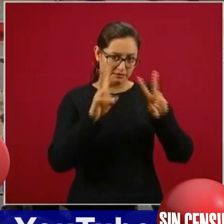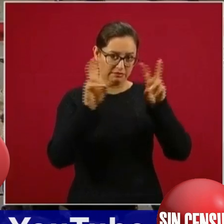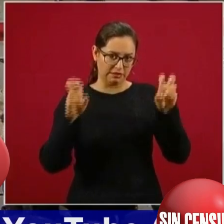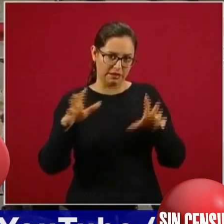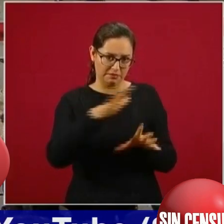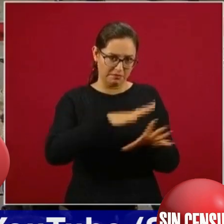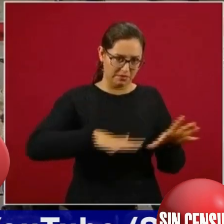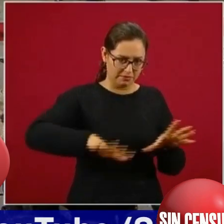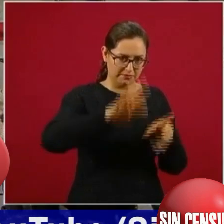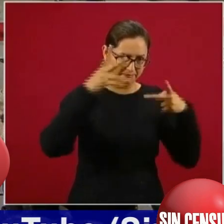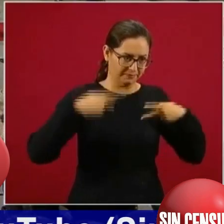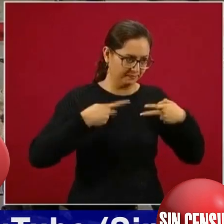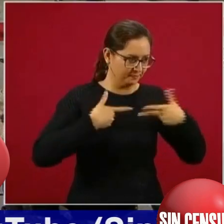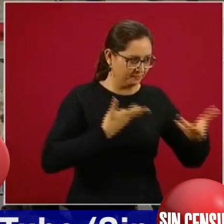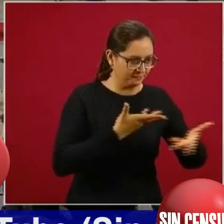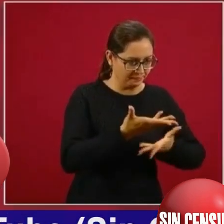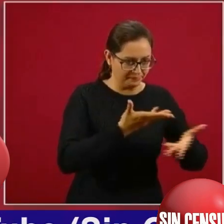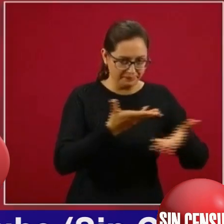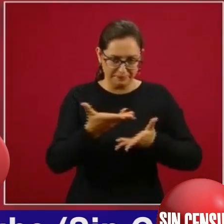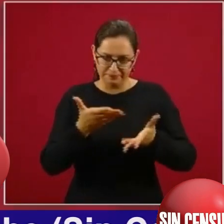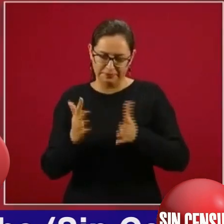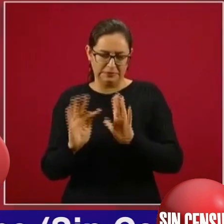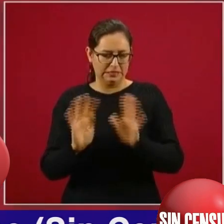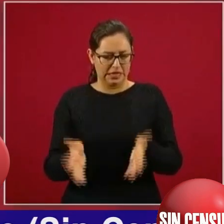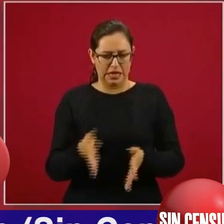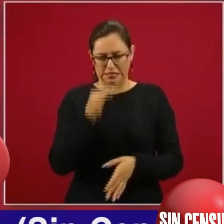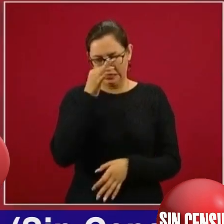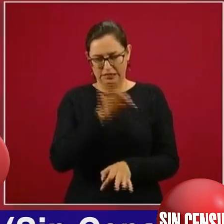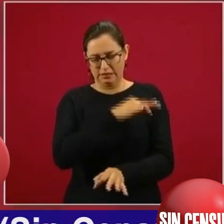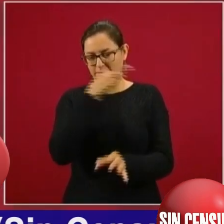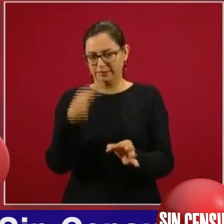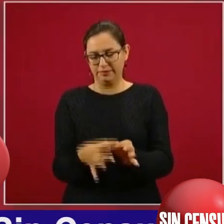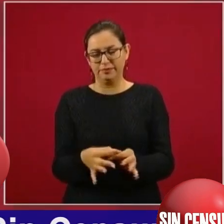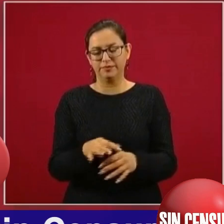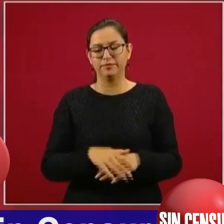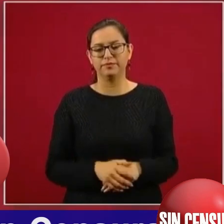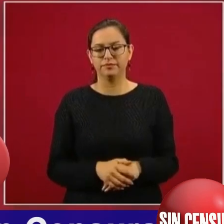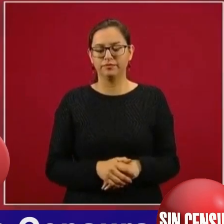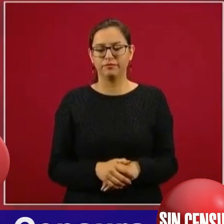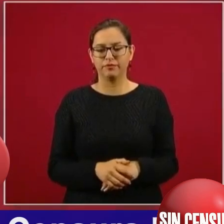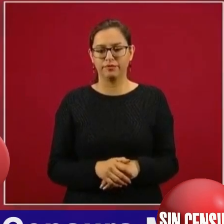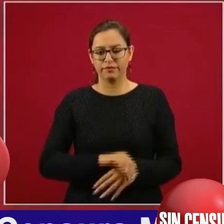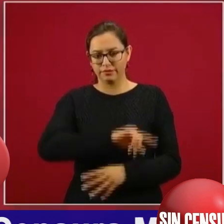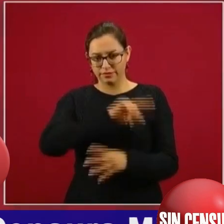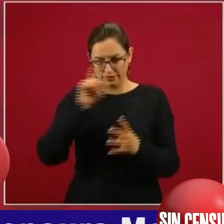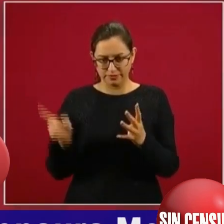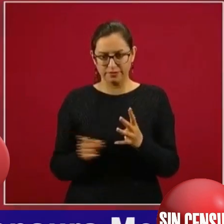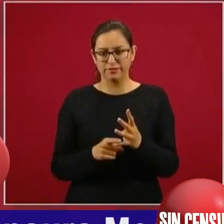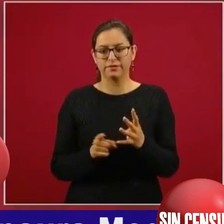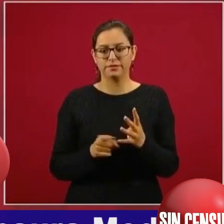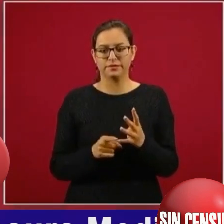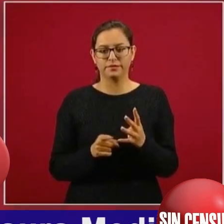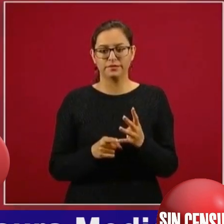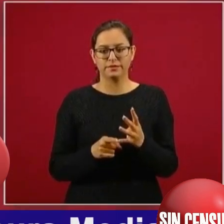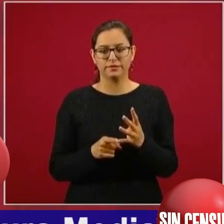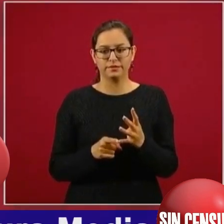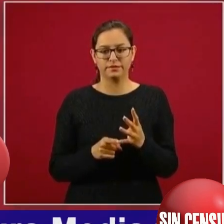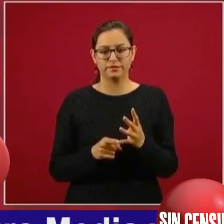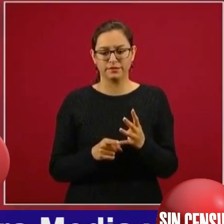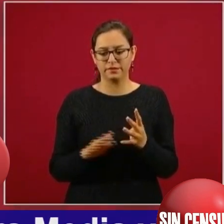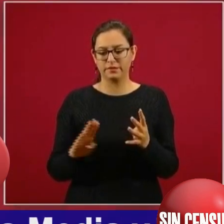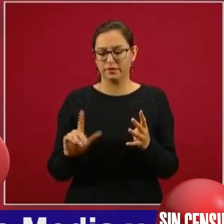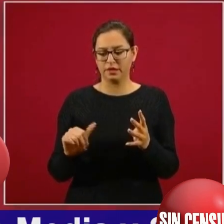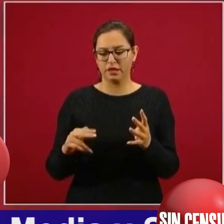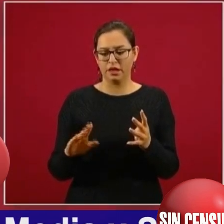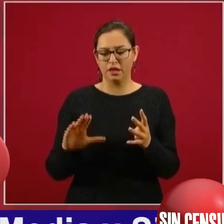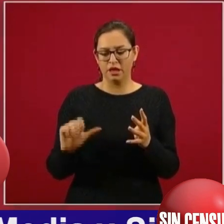este tema de la planta de Morelos. Luego les comentaba la doctora Blanca